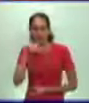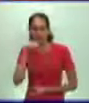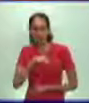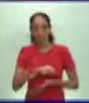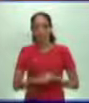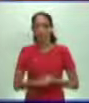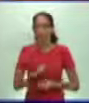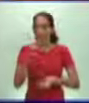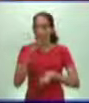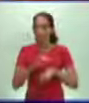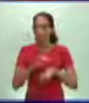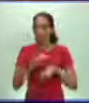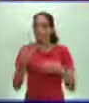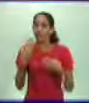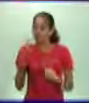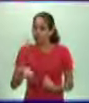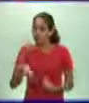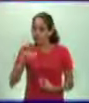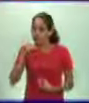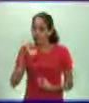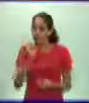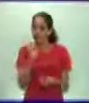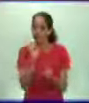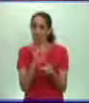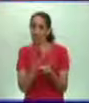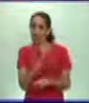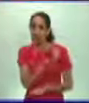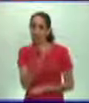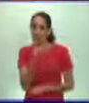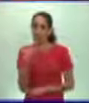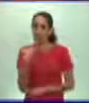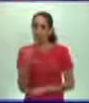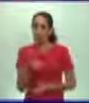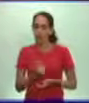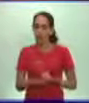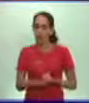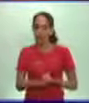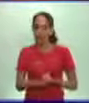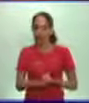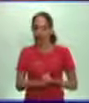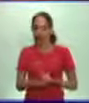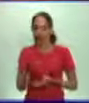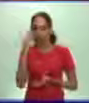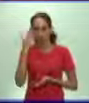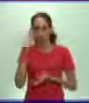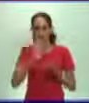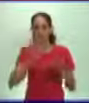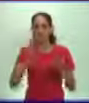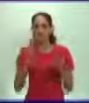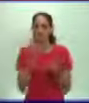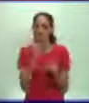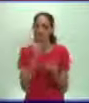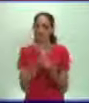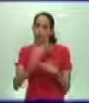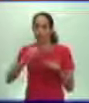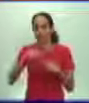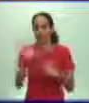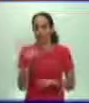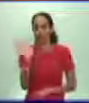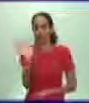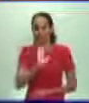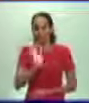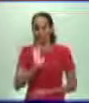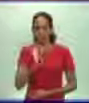que aproveches el tiempo, vas a tener un reinicio de curso mucho más satisfactorio. Éxitos a todos y nos volveremos a ver, quizás, en otro espacio.